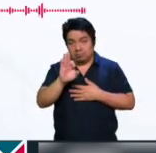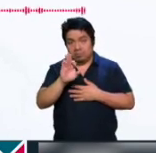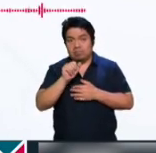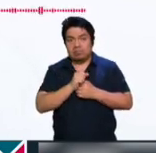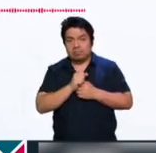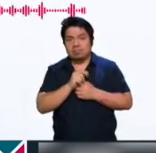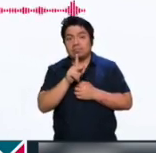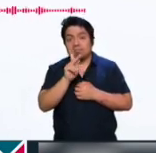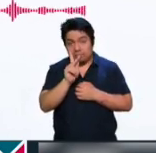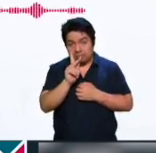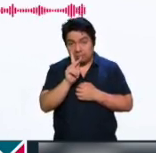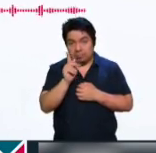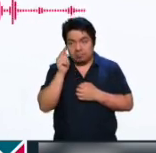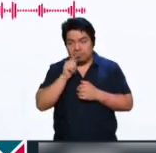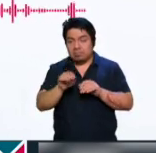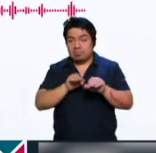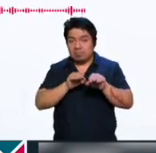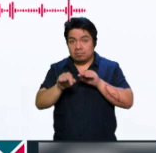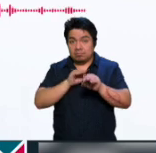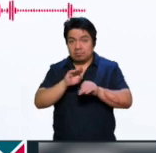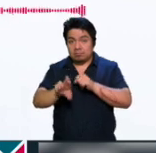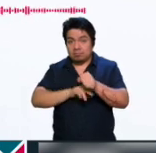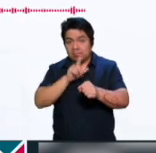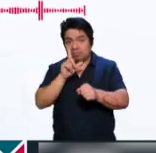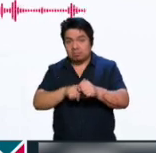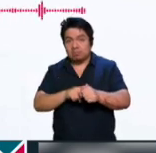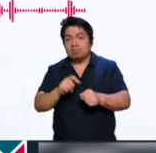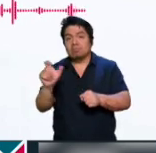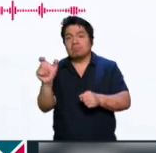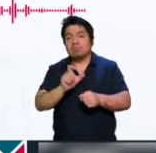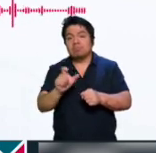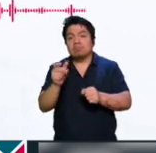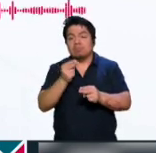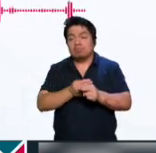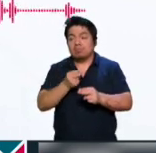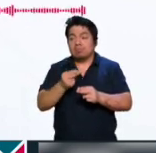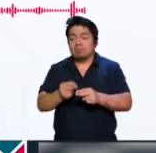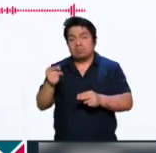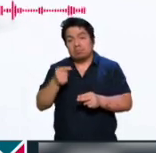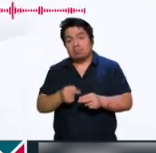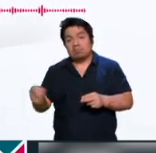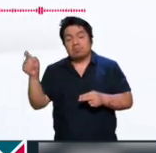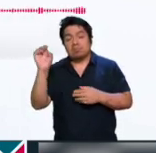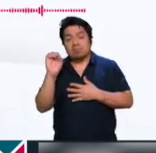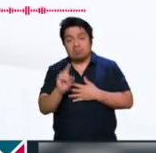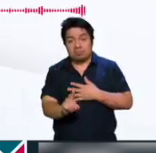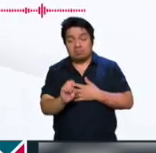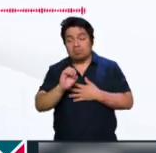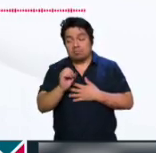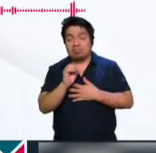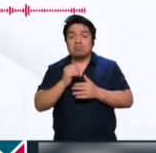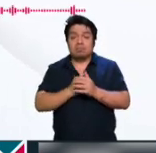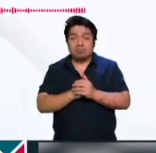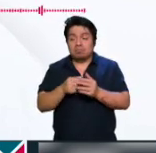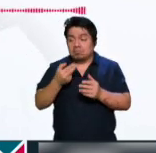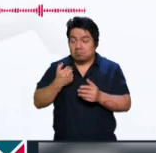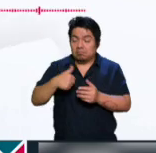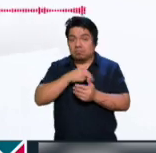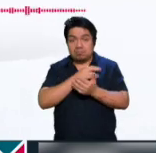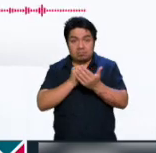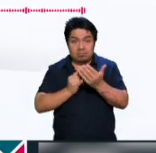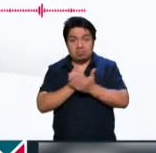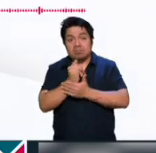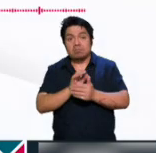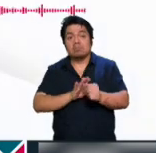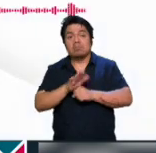embargo, las labores normales se reanudarán hasta en tanto nosotros definamos cuáles